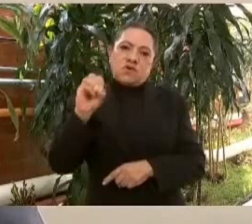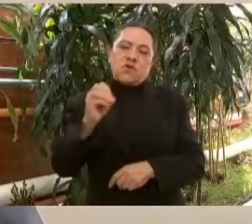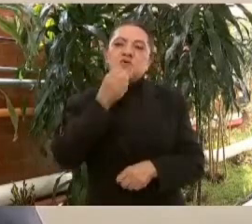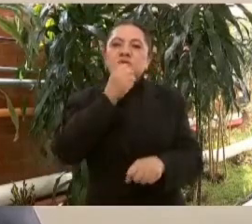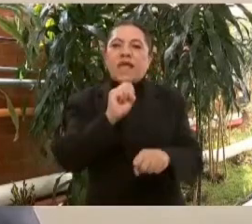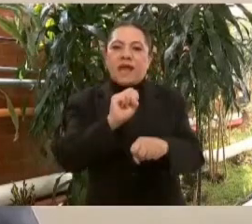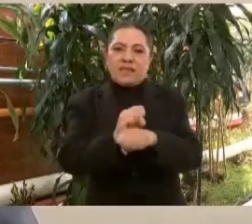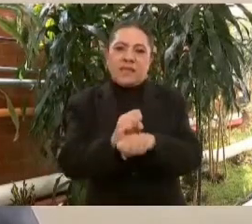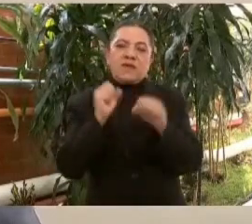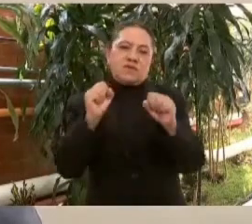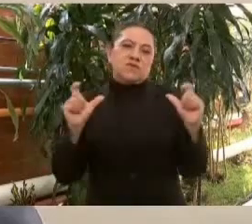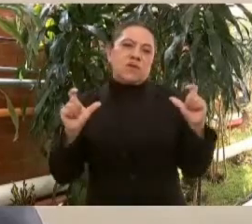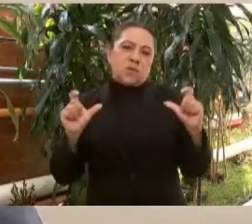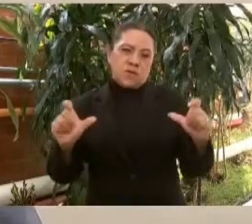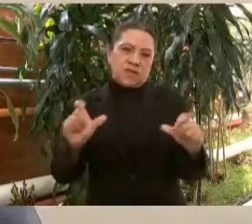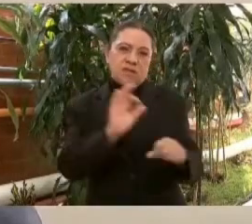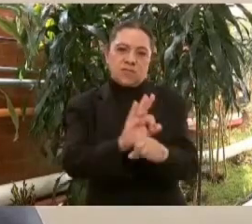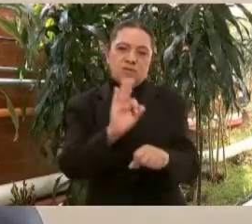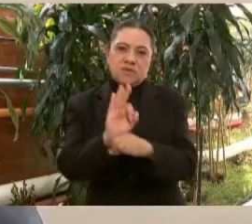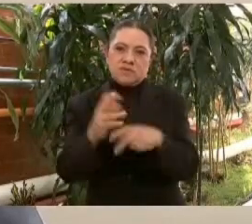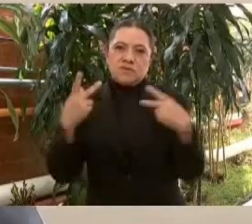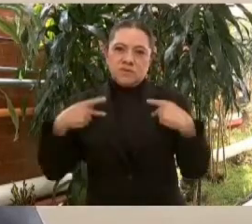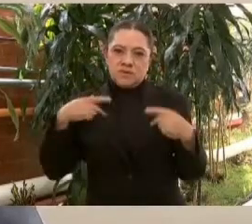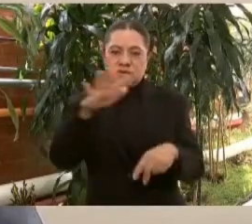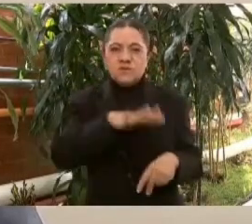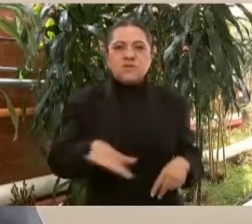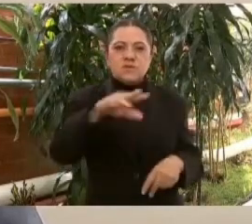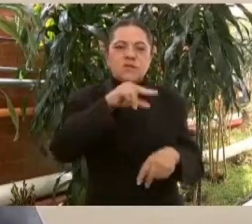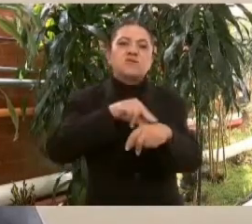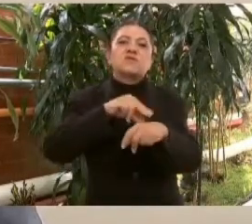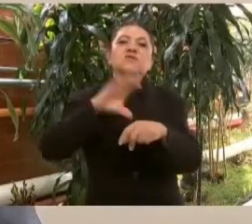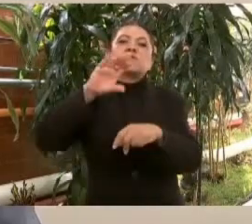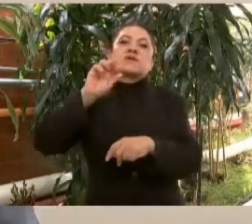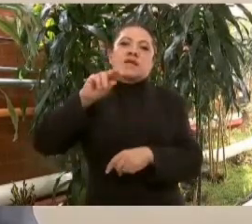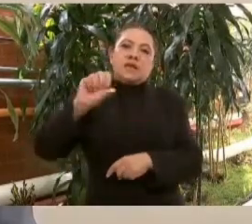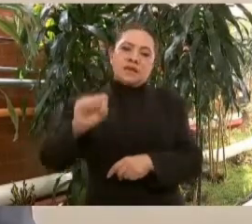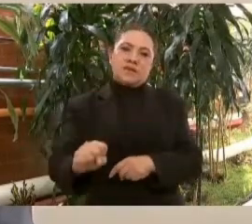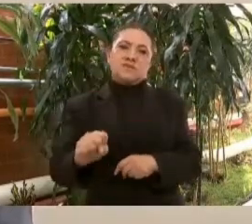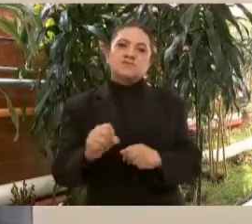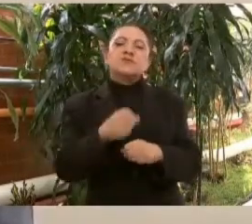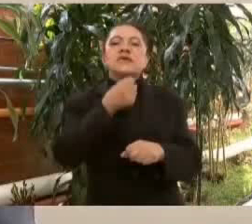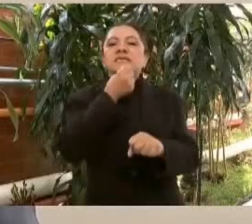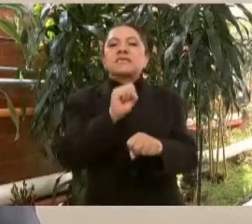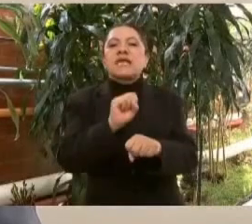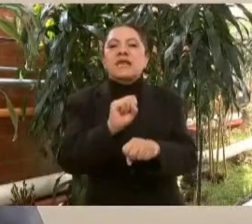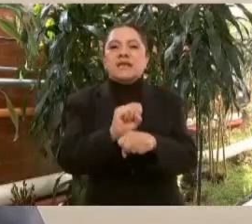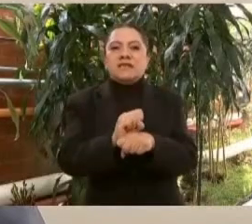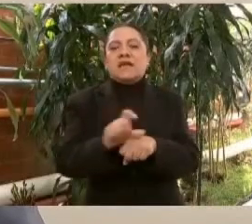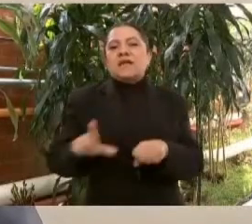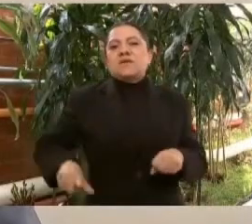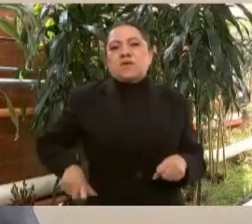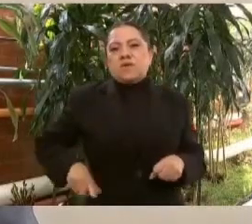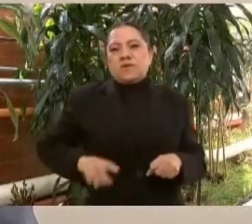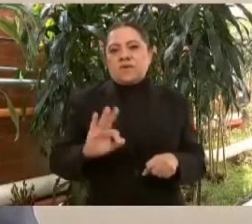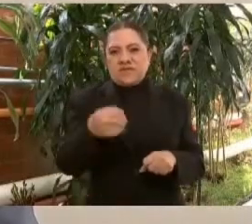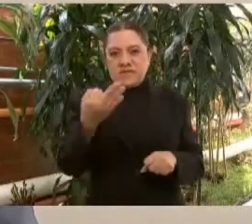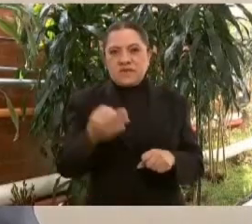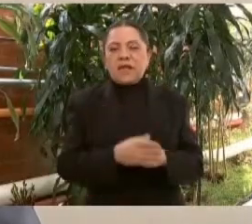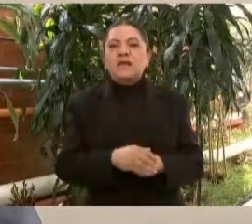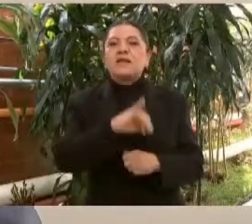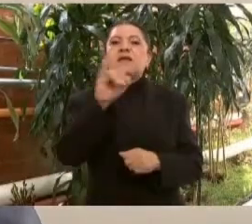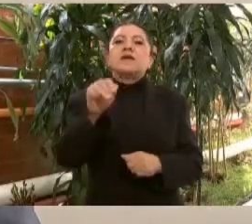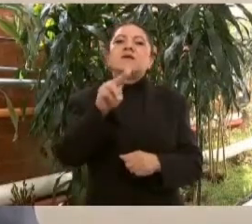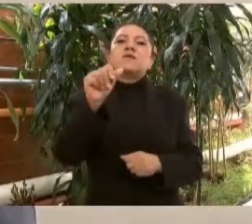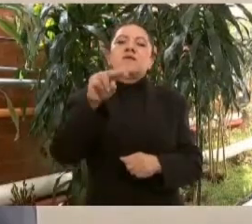Protección Ciudadana, al doctor Jorge Carlos Alcocer, Varela, secretario de Salud del Gobierno Federal, Juan Antonio Ferrer